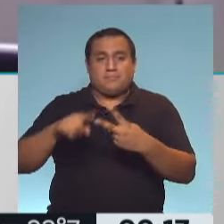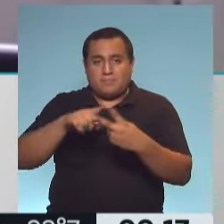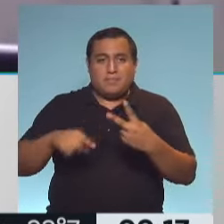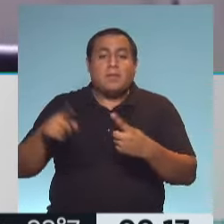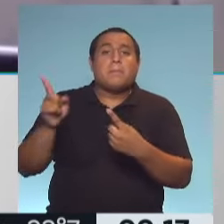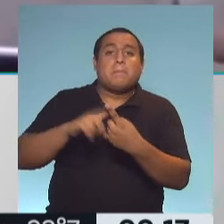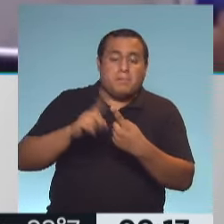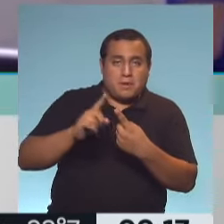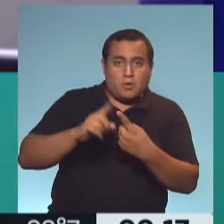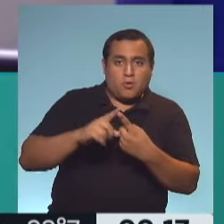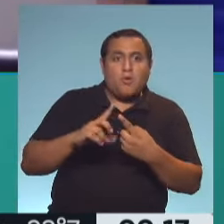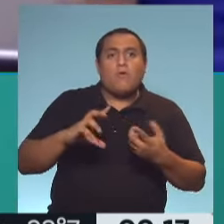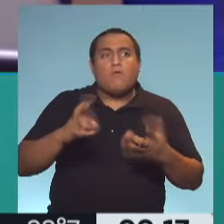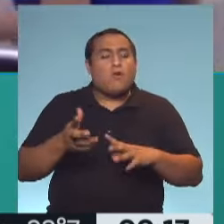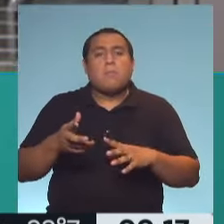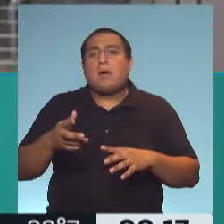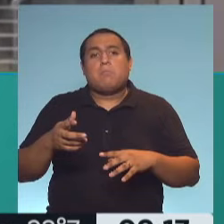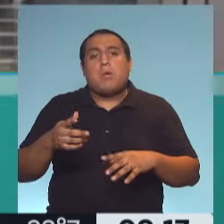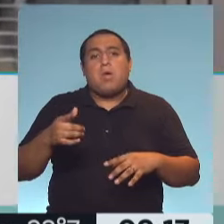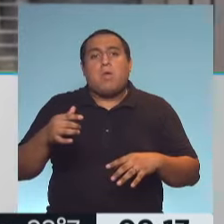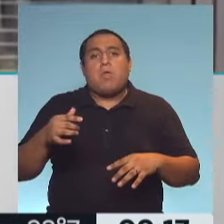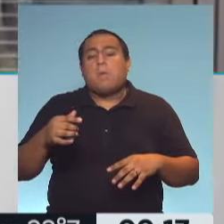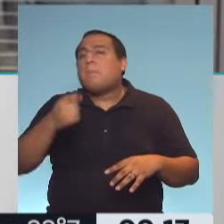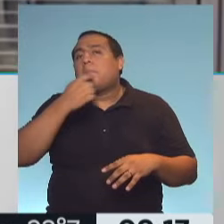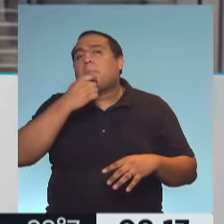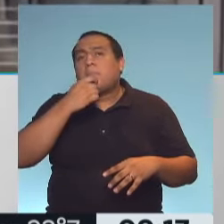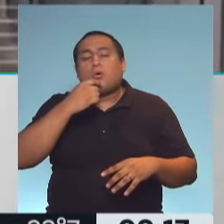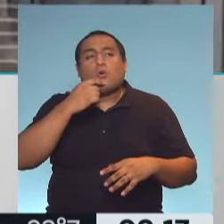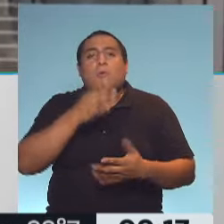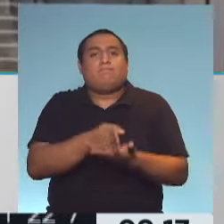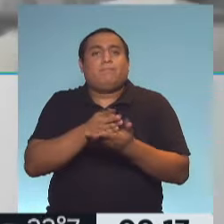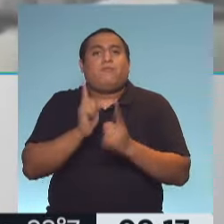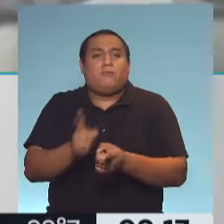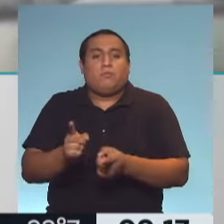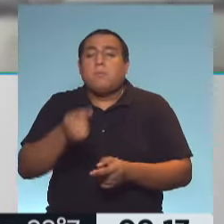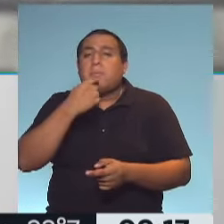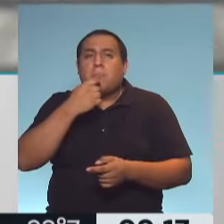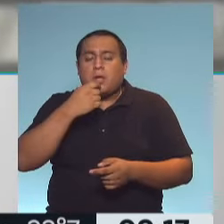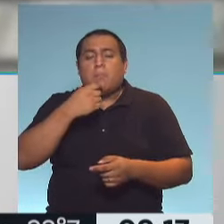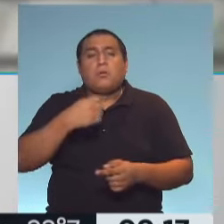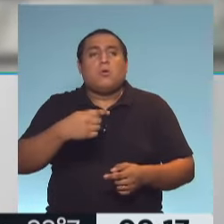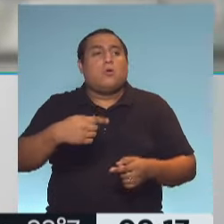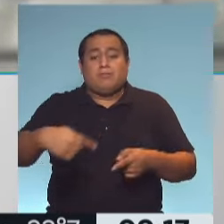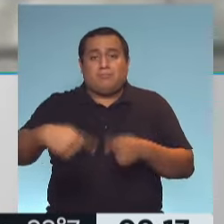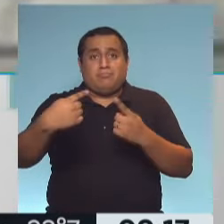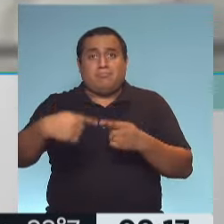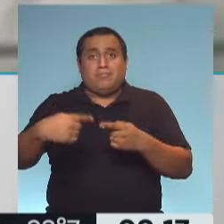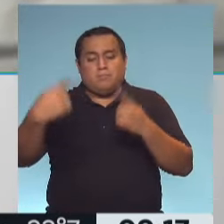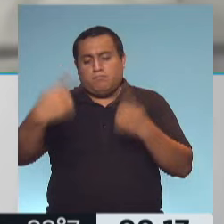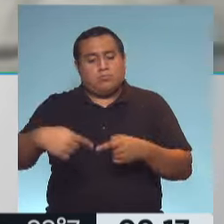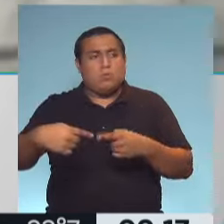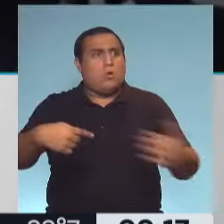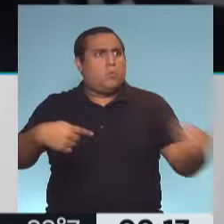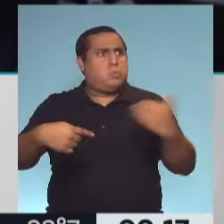Que no puede ser que Carabineros de pronto levante barreras porque hay mucha gente. Esta fiscalización debería ser más estricta. Y segundo, ver cómo